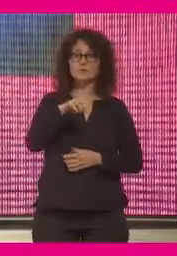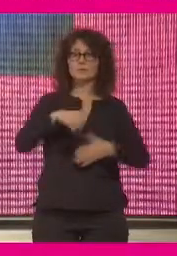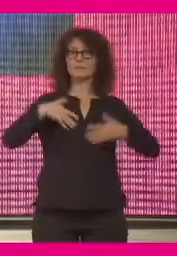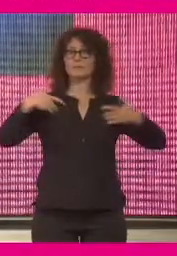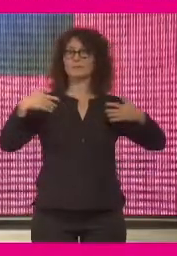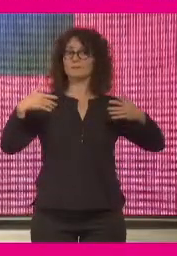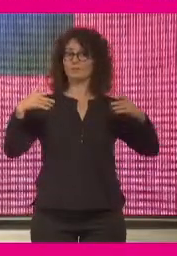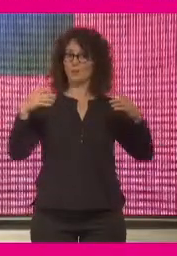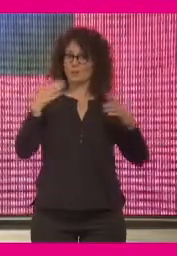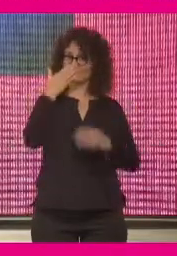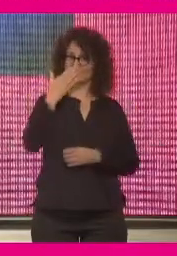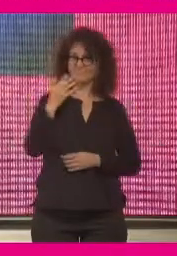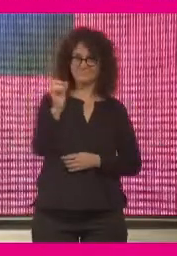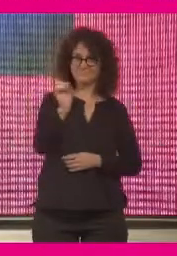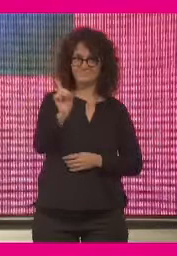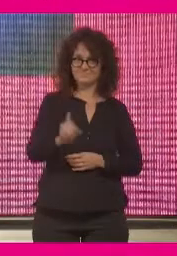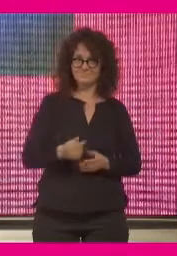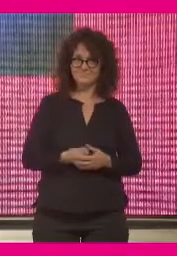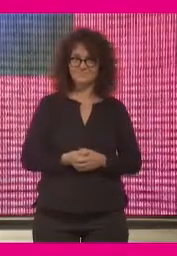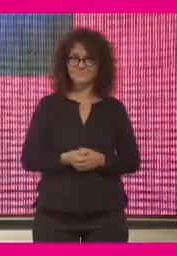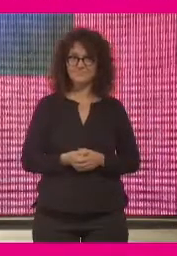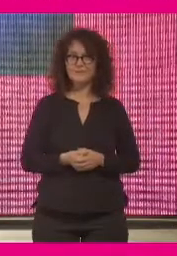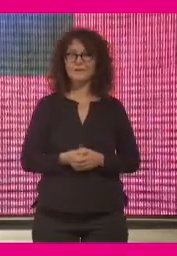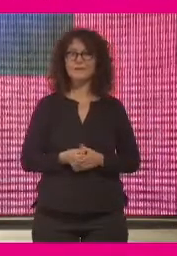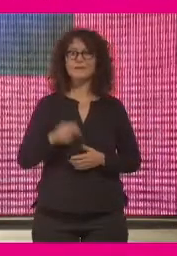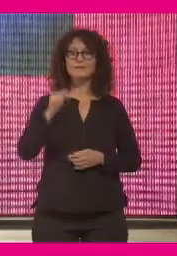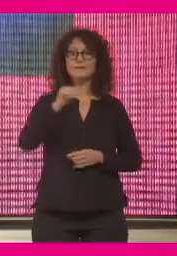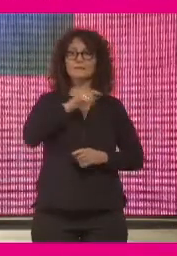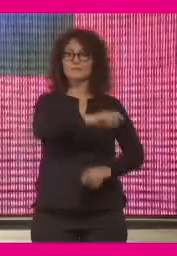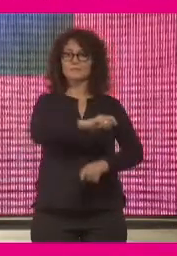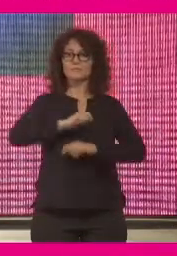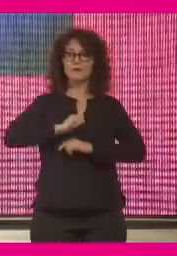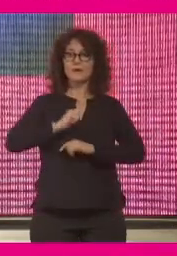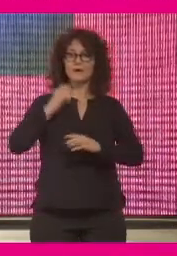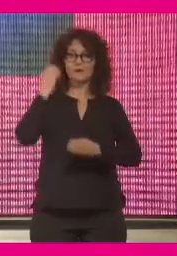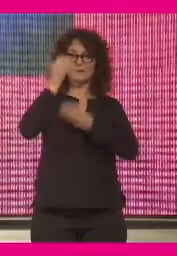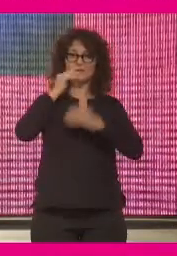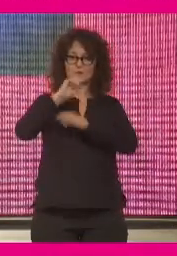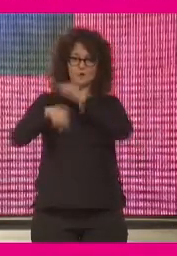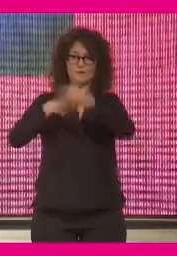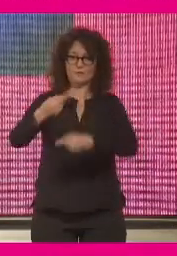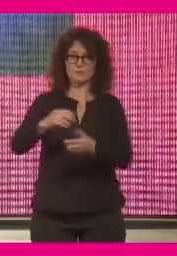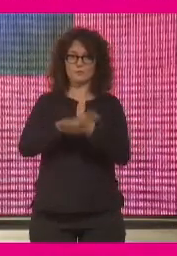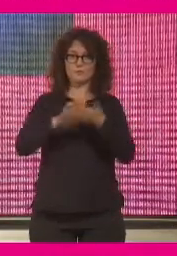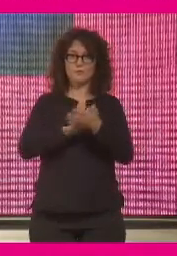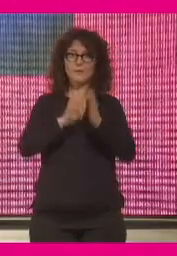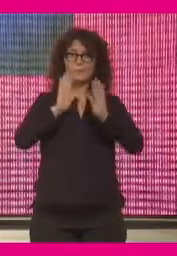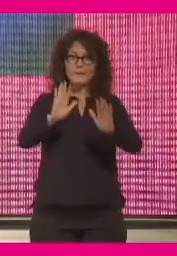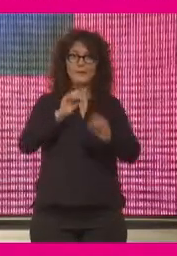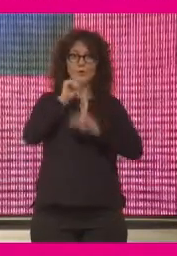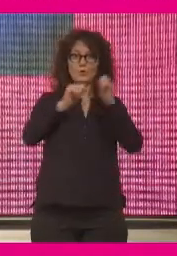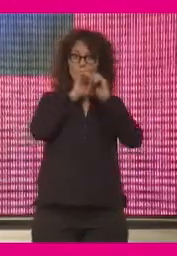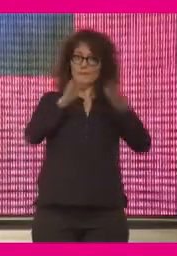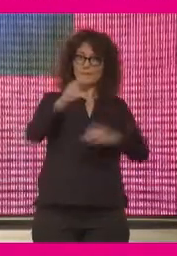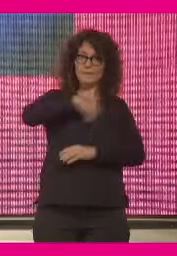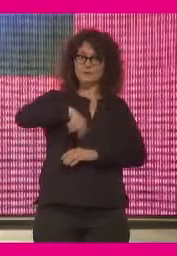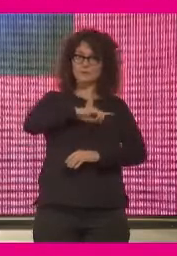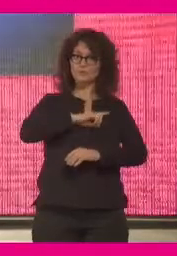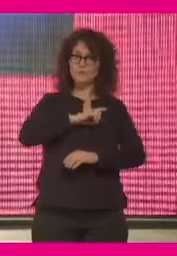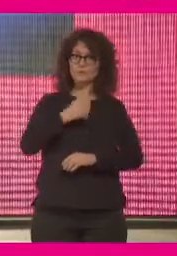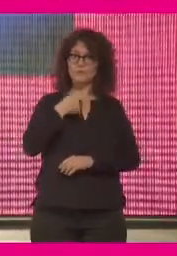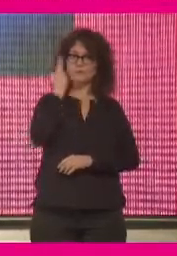imprevisto y eso me lleva a la reflexión que haré después, pero realmente las pandemias estábamos esperándolas.